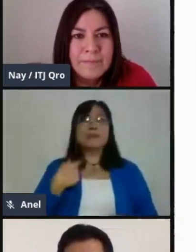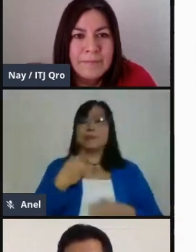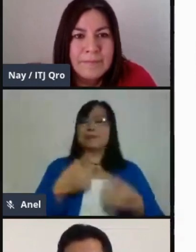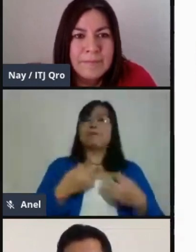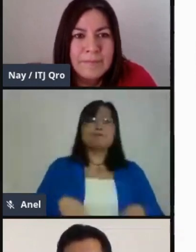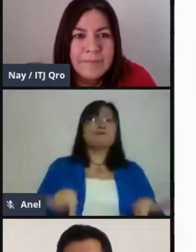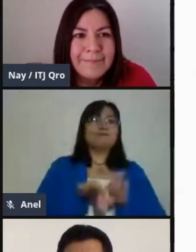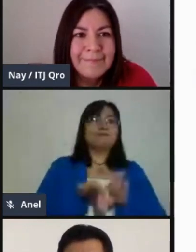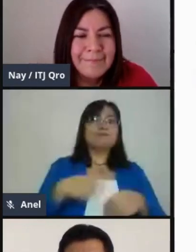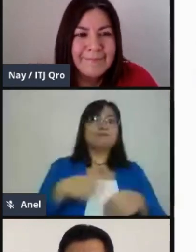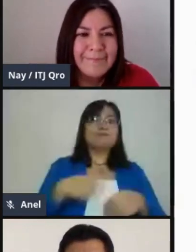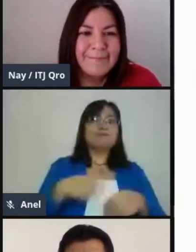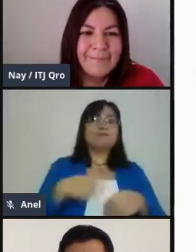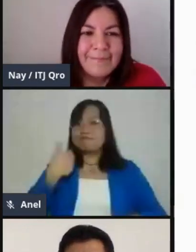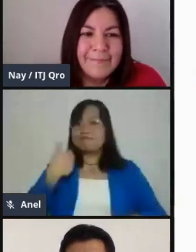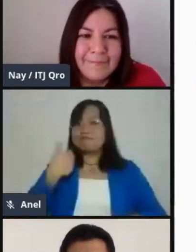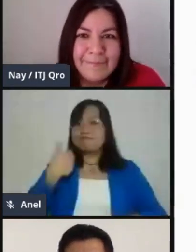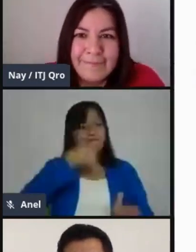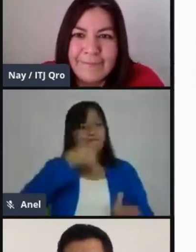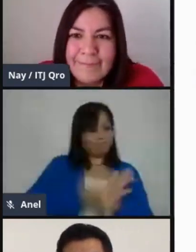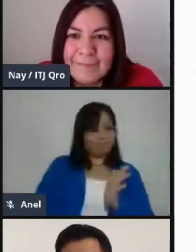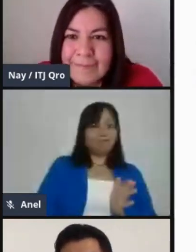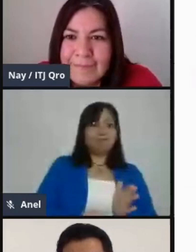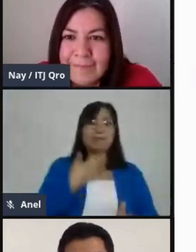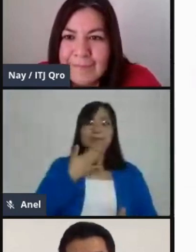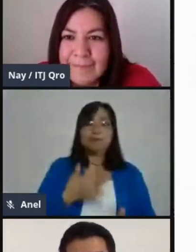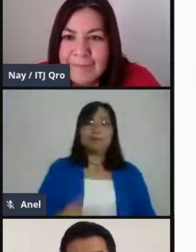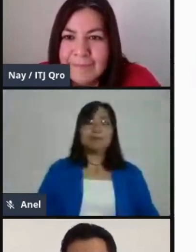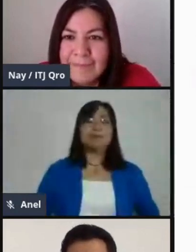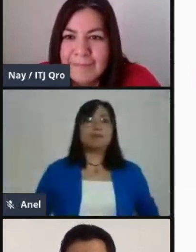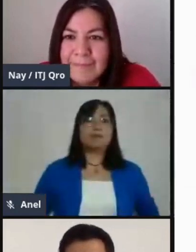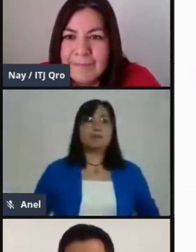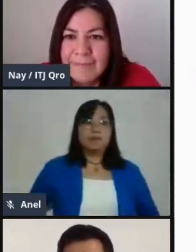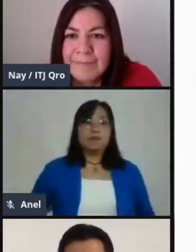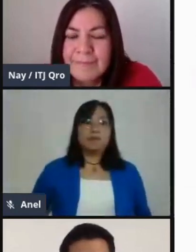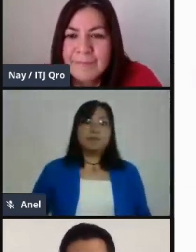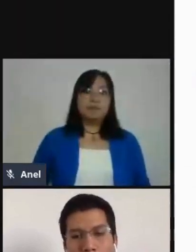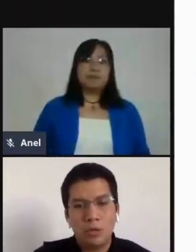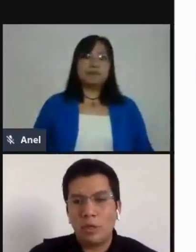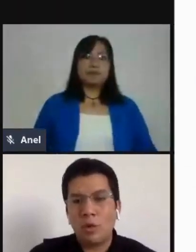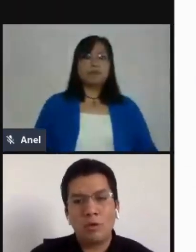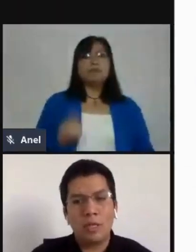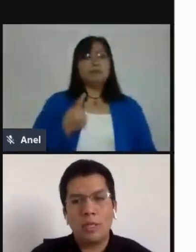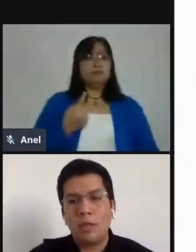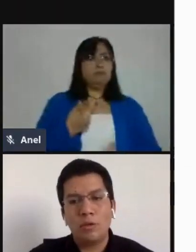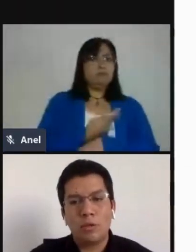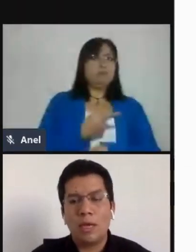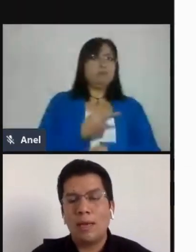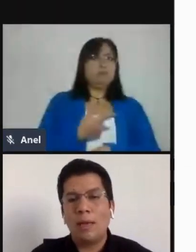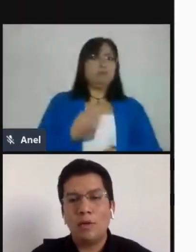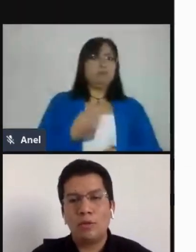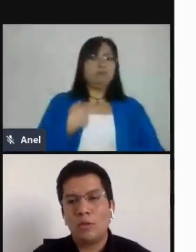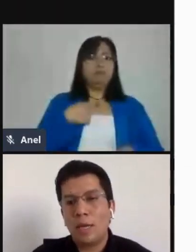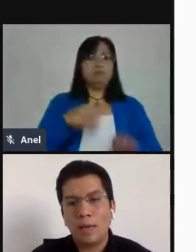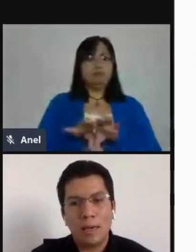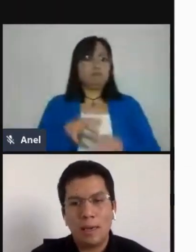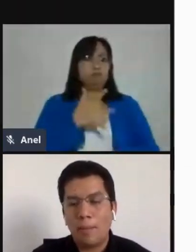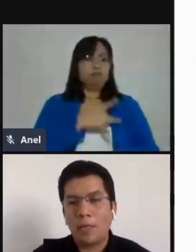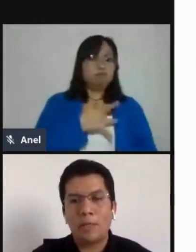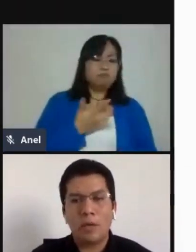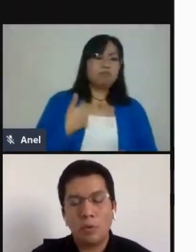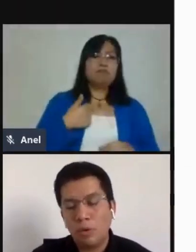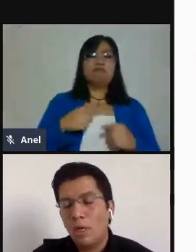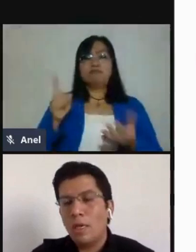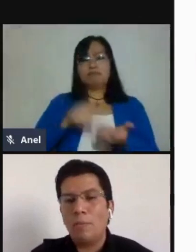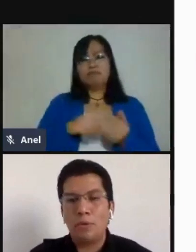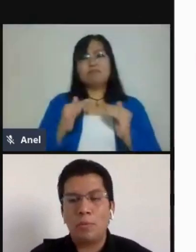digamos, eso es lo que siente el papá, eso es lo que siente en casa, sobre todo ahorita en términos, en todos los sentidos, en lo social,